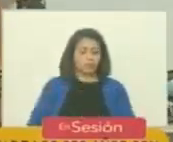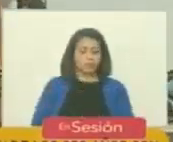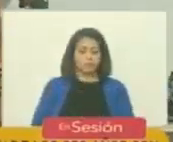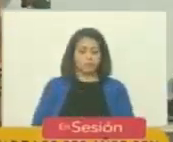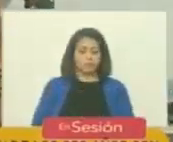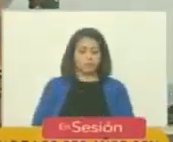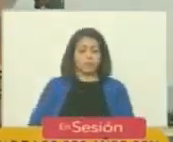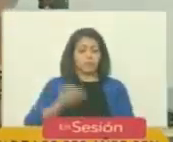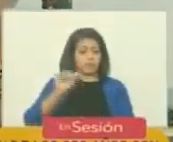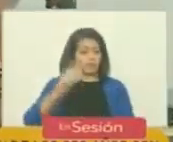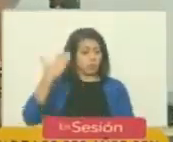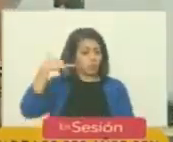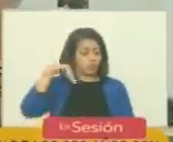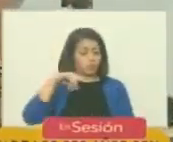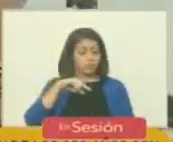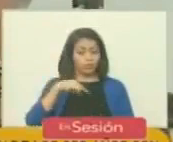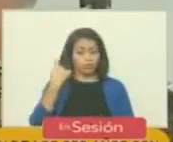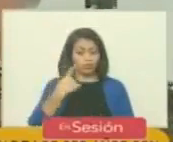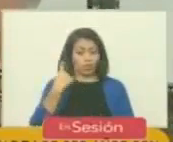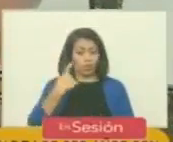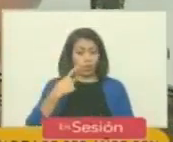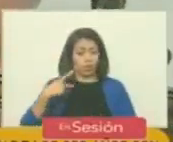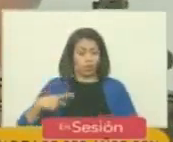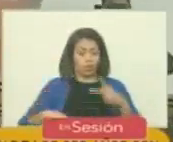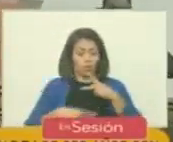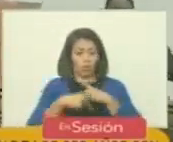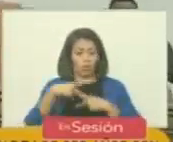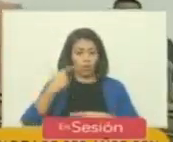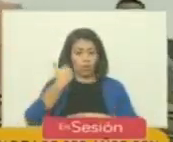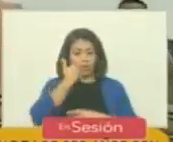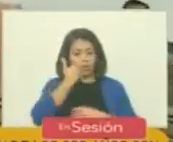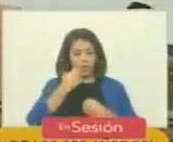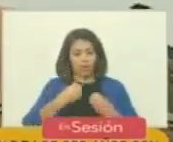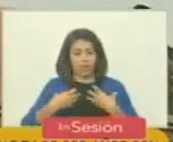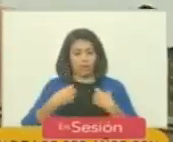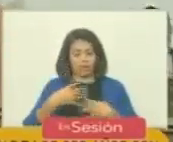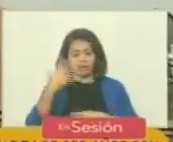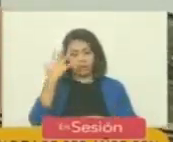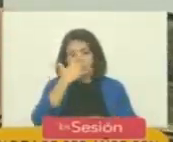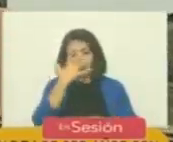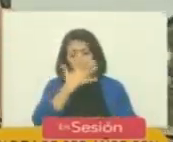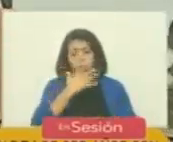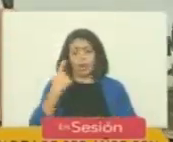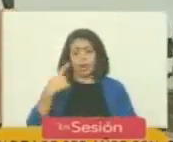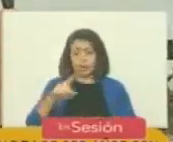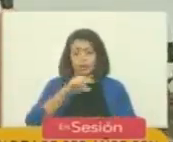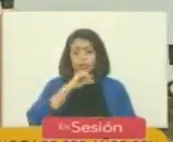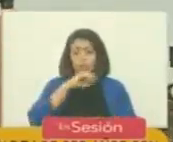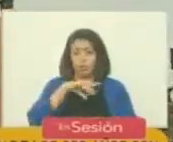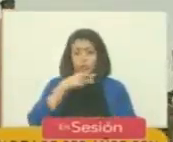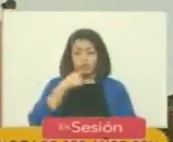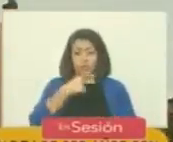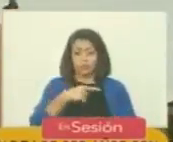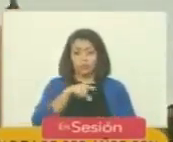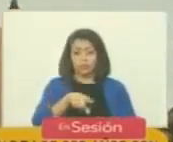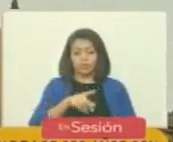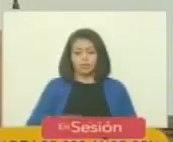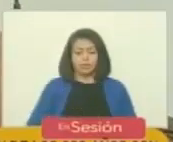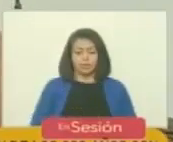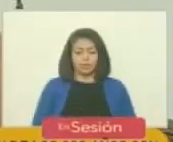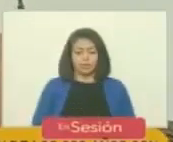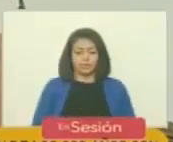Si es que no fue solo la tuberculosis lo que lo mató. Pone en duda este historiador eso, como muchos otros.